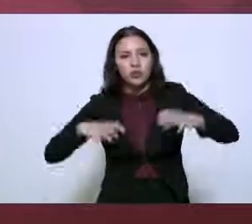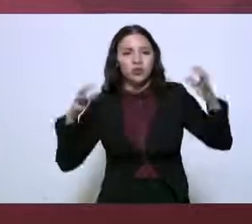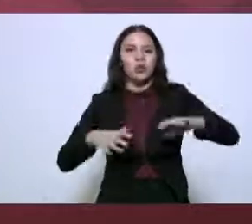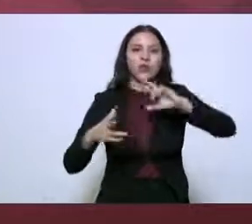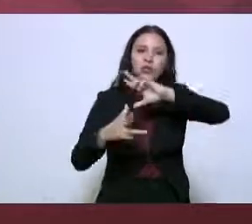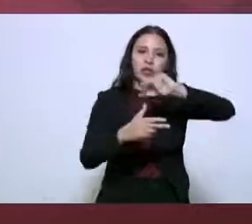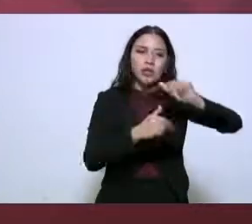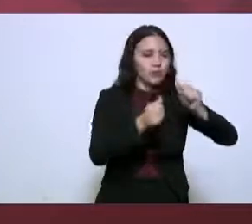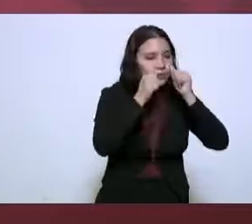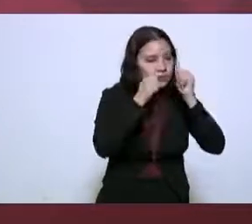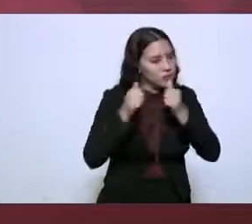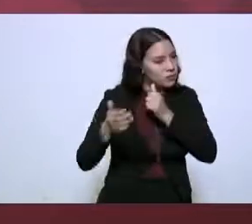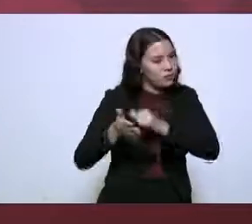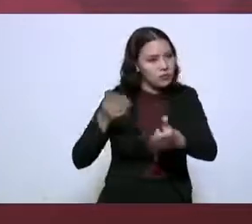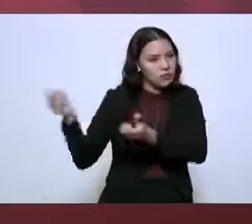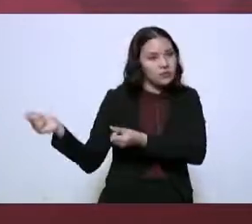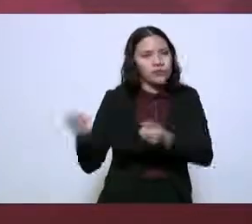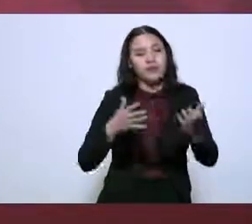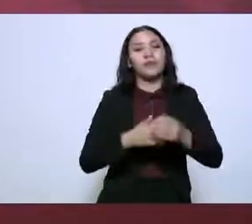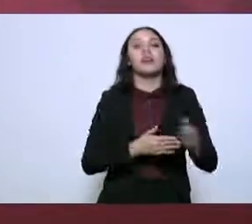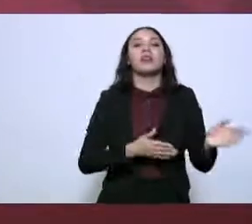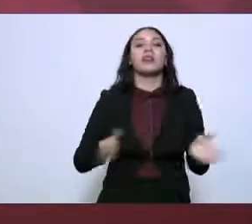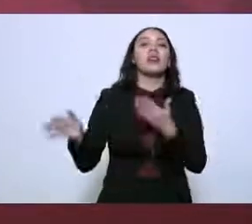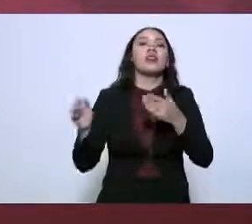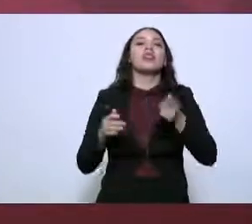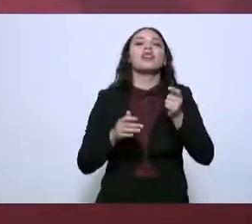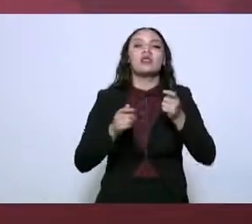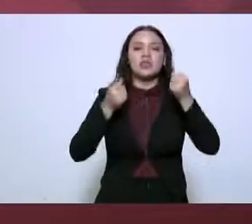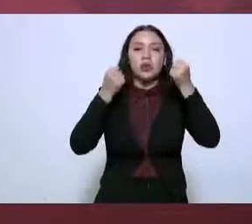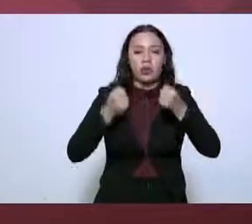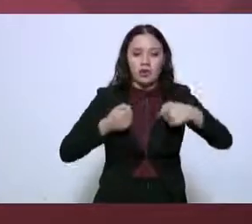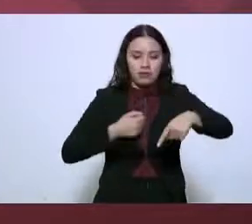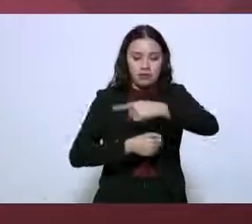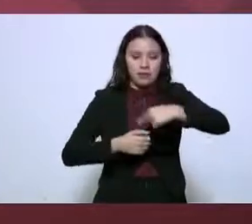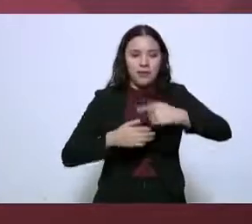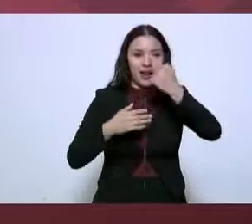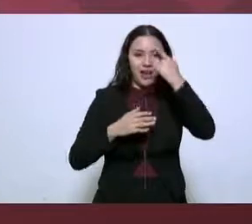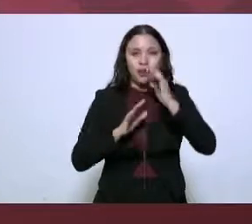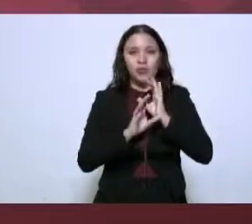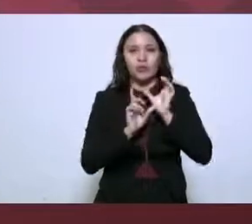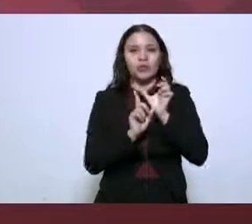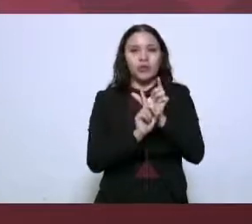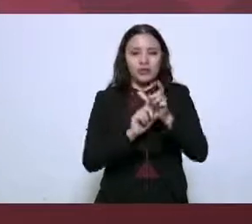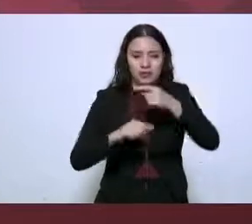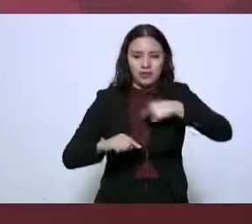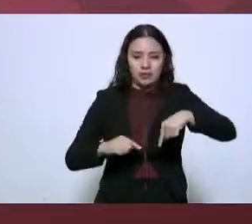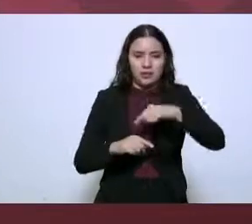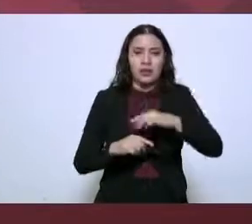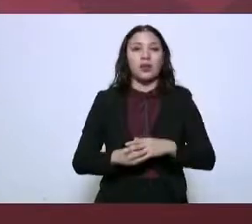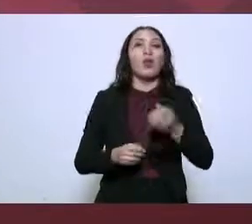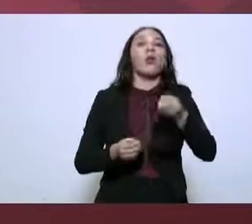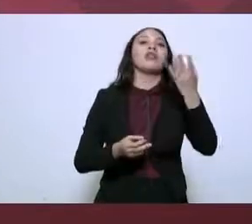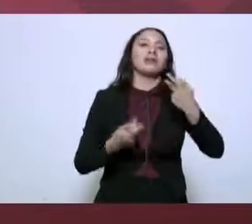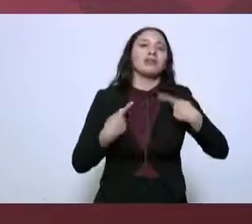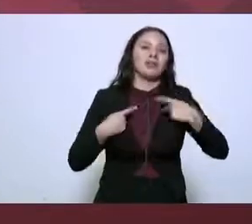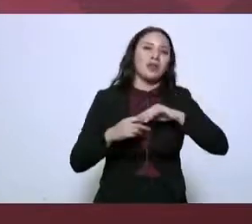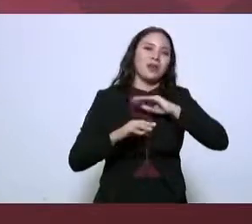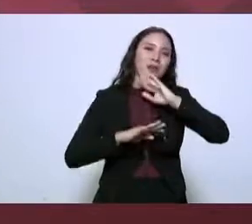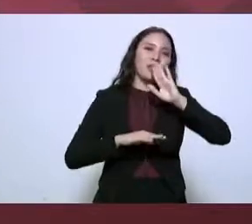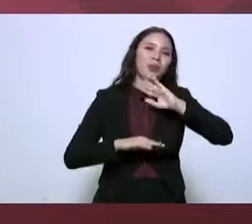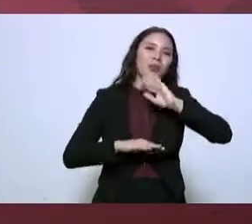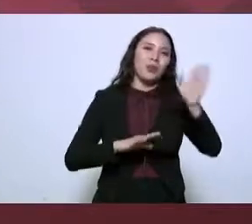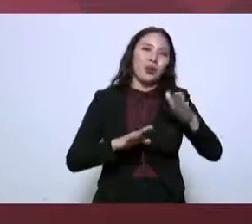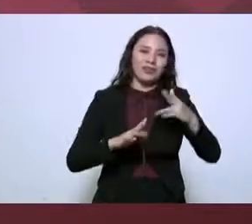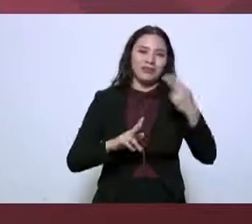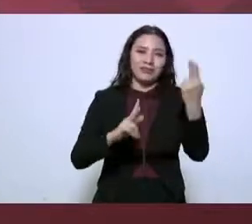un huracán. En cuanto a la seguridad interior y seguridad pública en homicidios vinculados a delincuencia